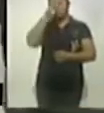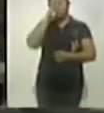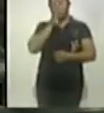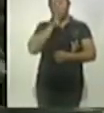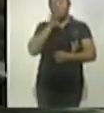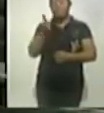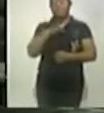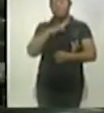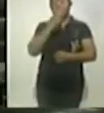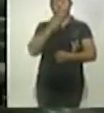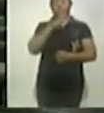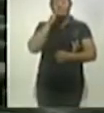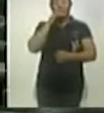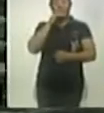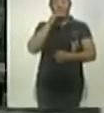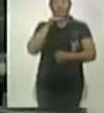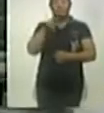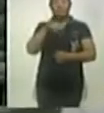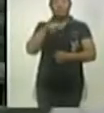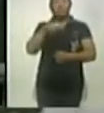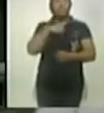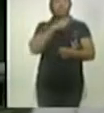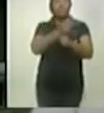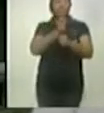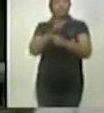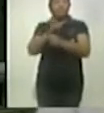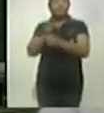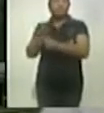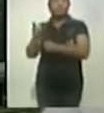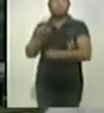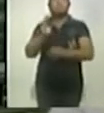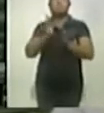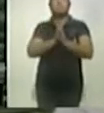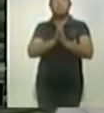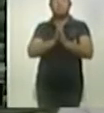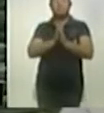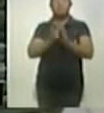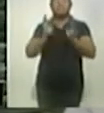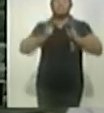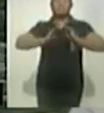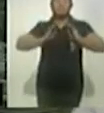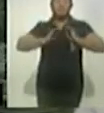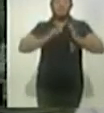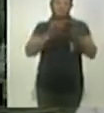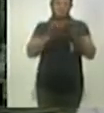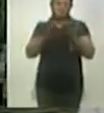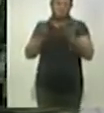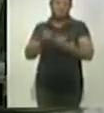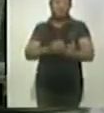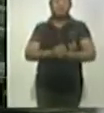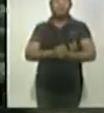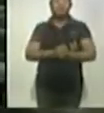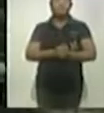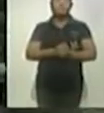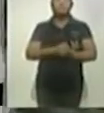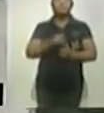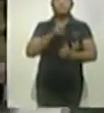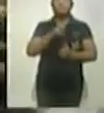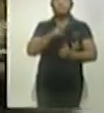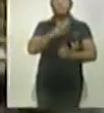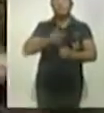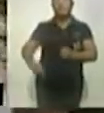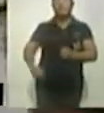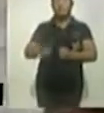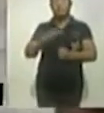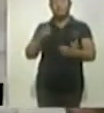en los que exhortó a la población a estar al tanto ante cualquier réplica y pidió mantener la calma. En el primer video se ve que López Obrador se resguarda en el patio central de